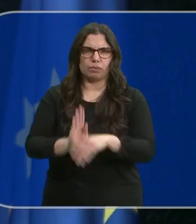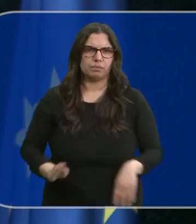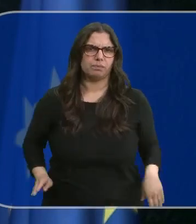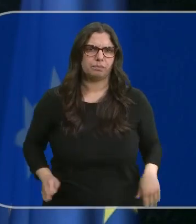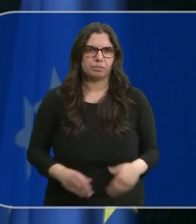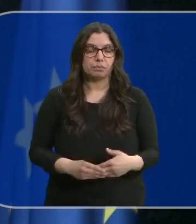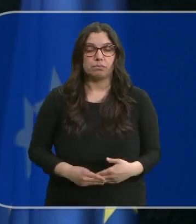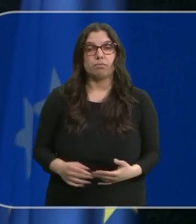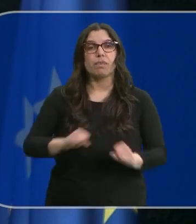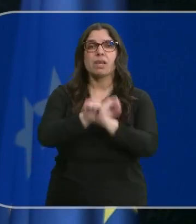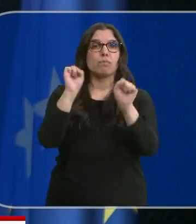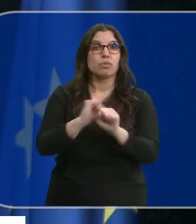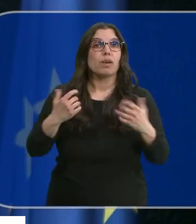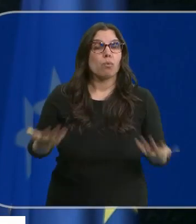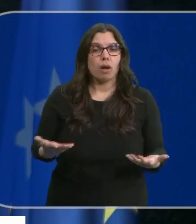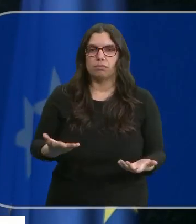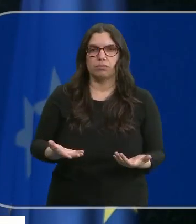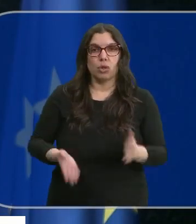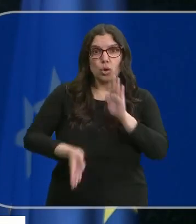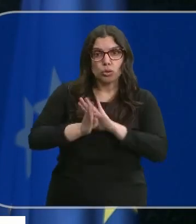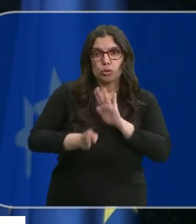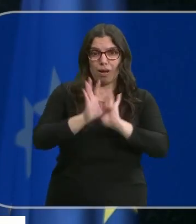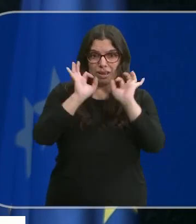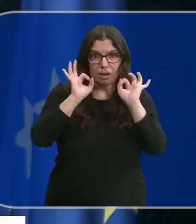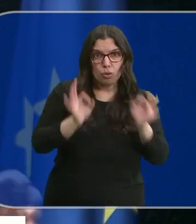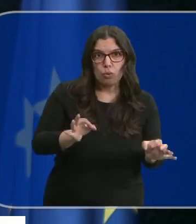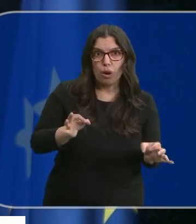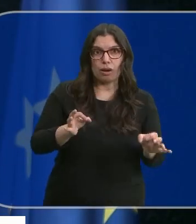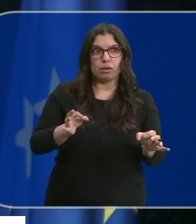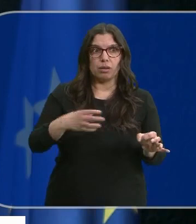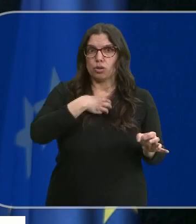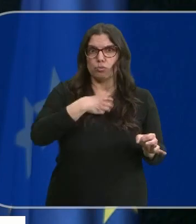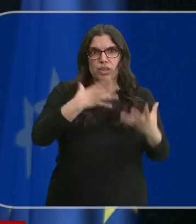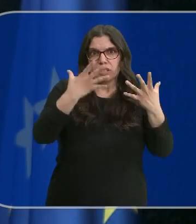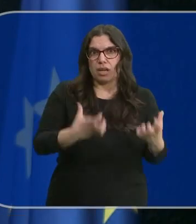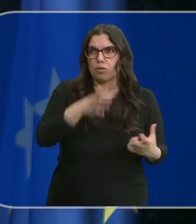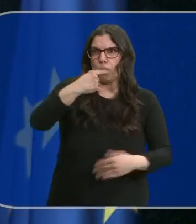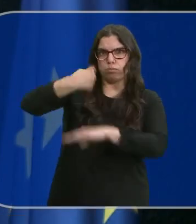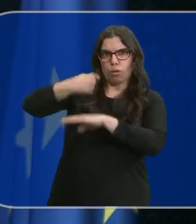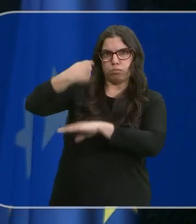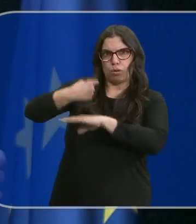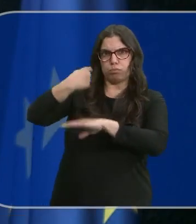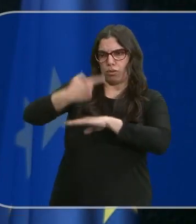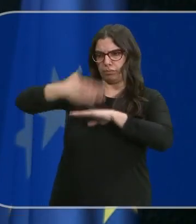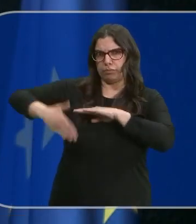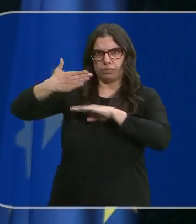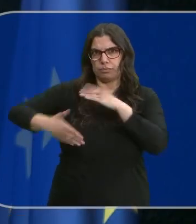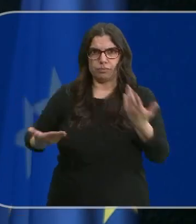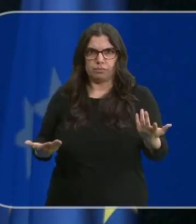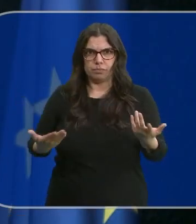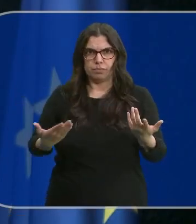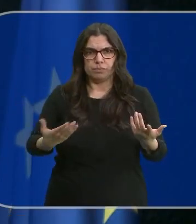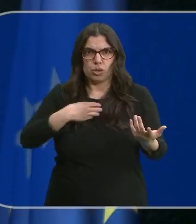Lo que es imposible es que se pueda seguir con la agricultura de secano cuando nos están imponiendo estas restricciones y